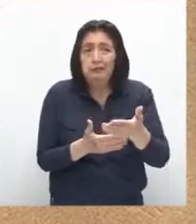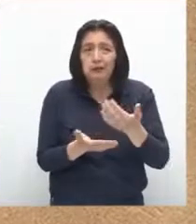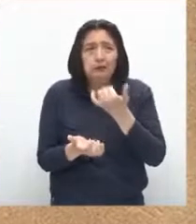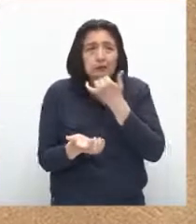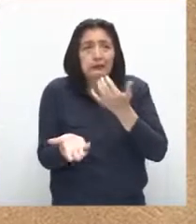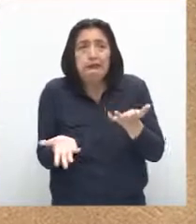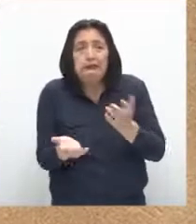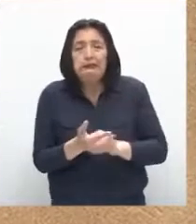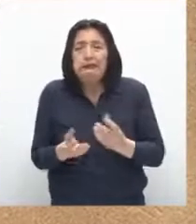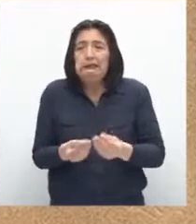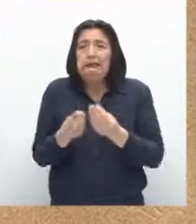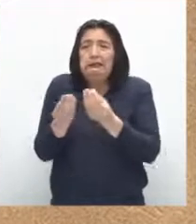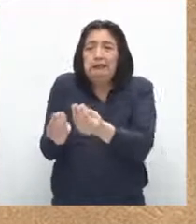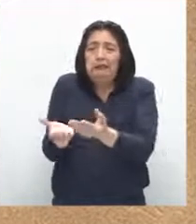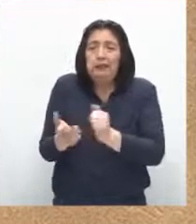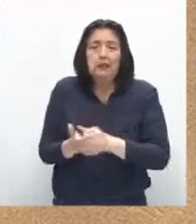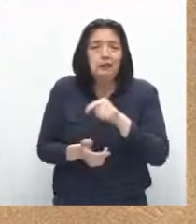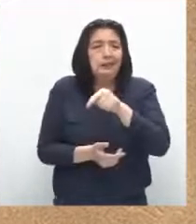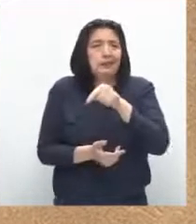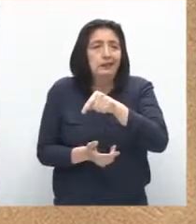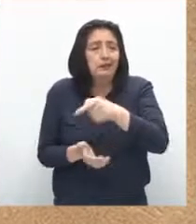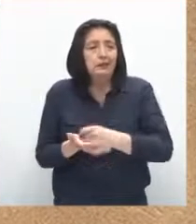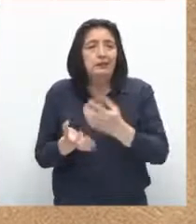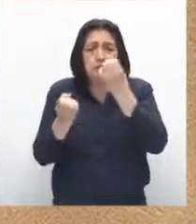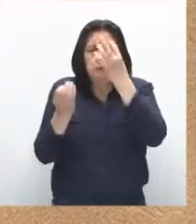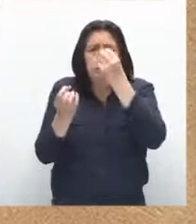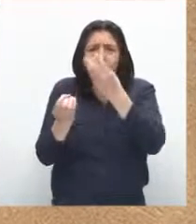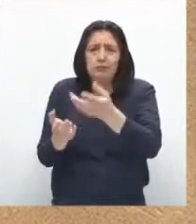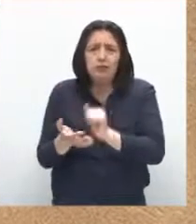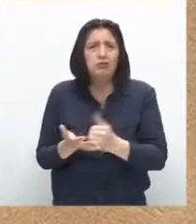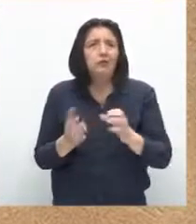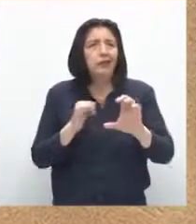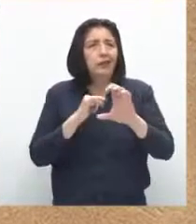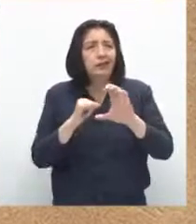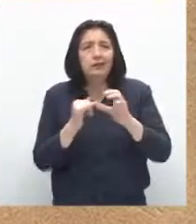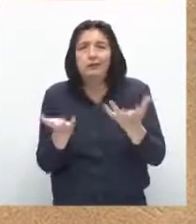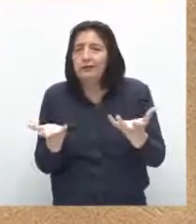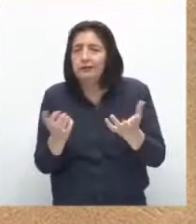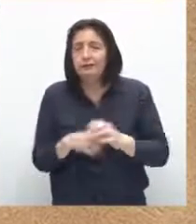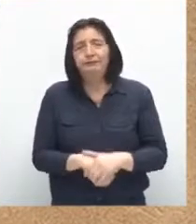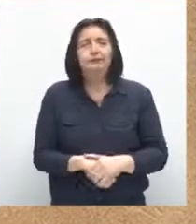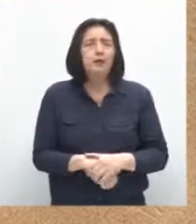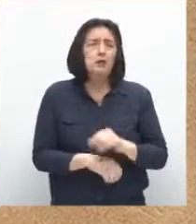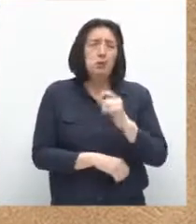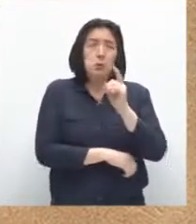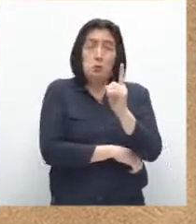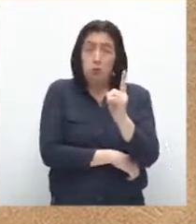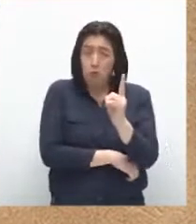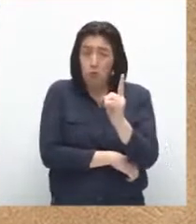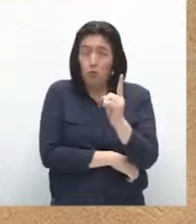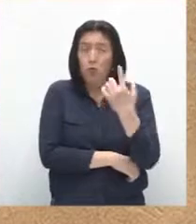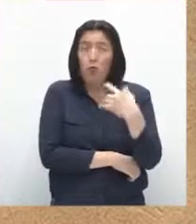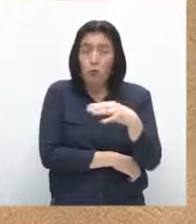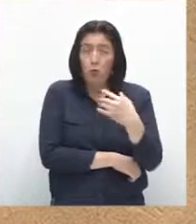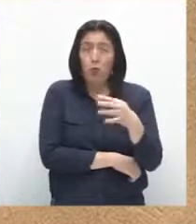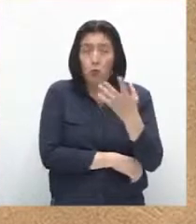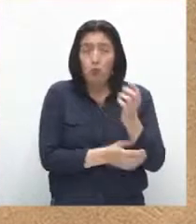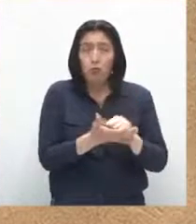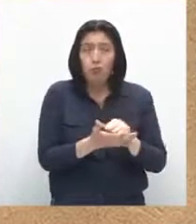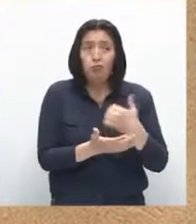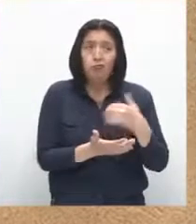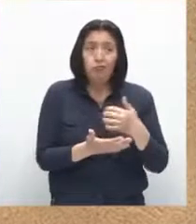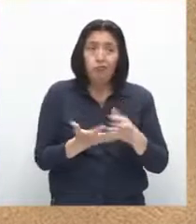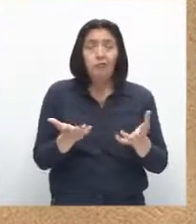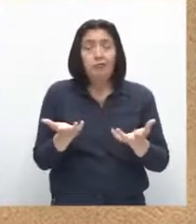estos datos en internet? Una de las consecuencias más comunes son el robo de